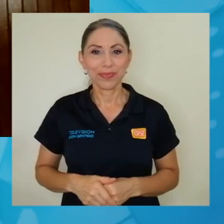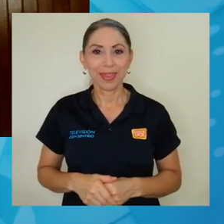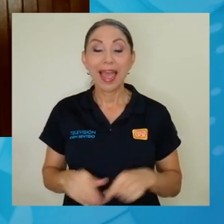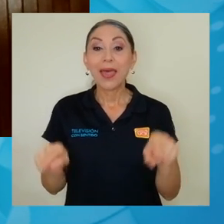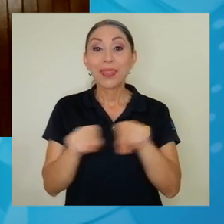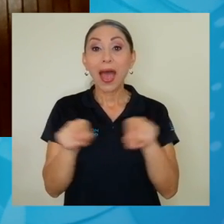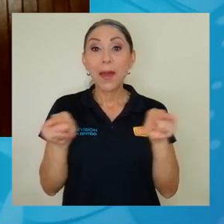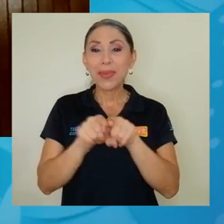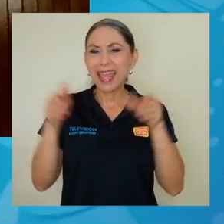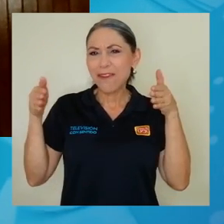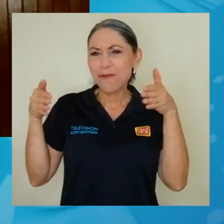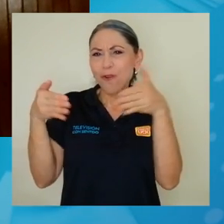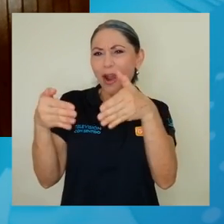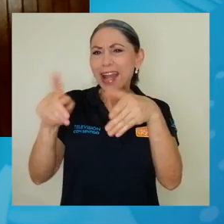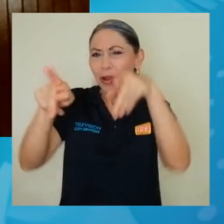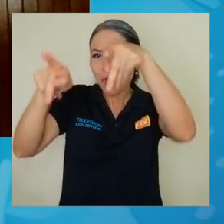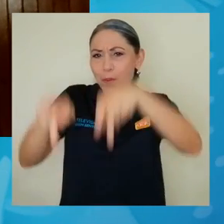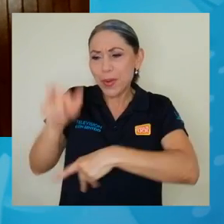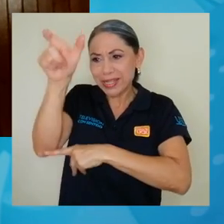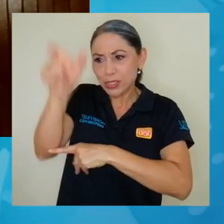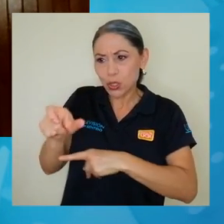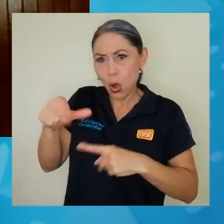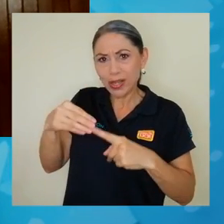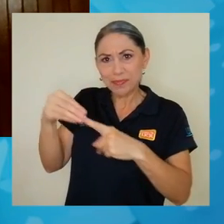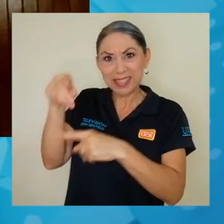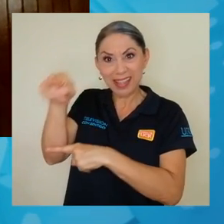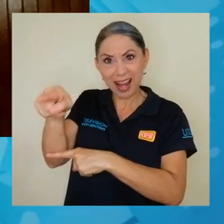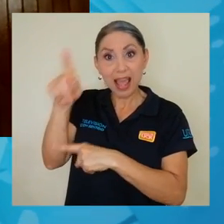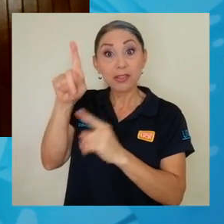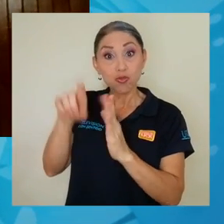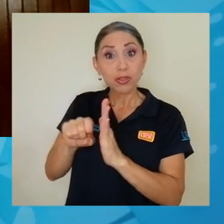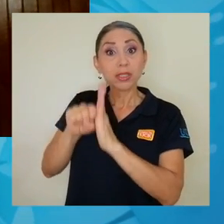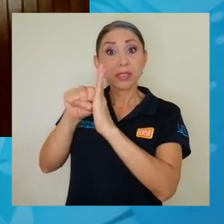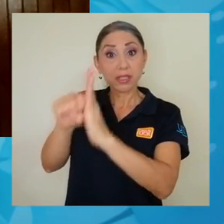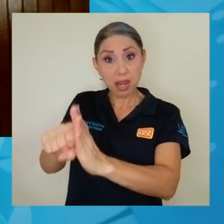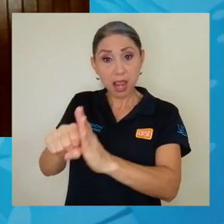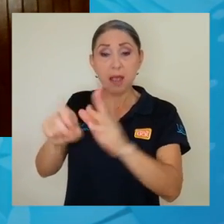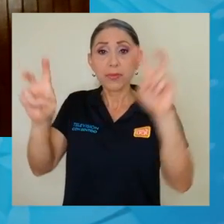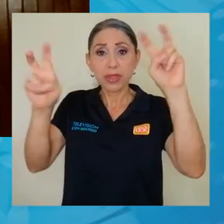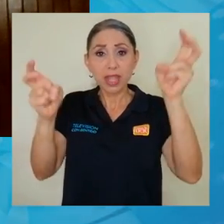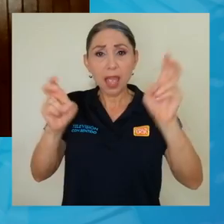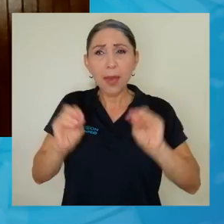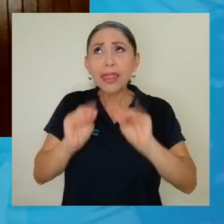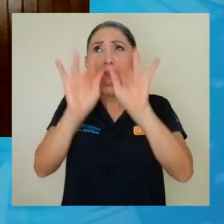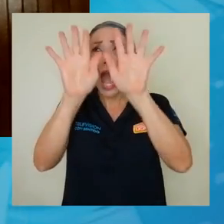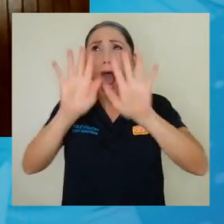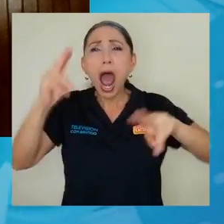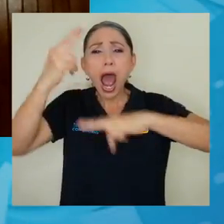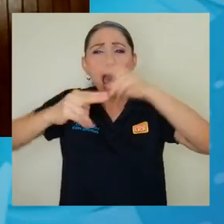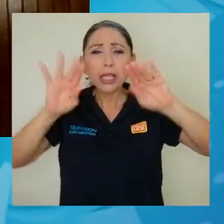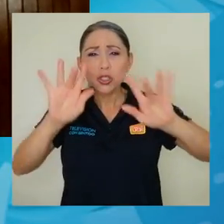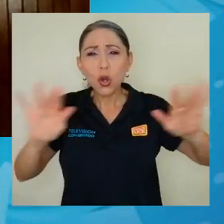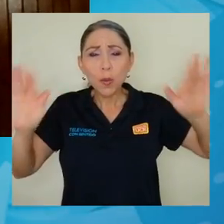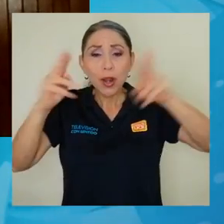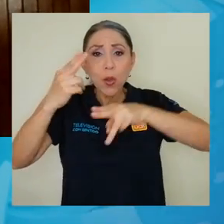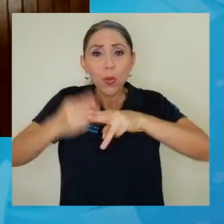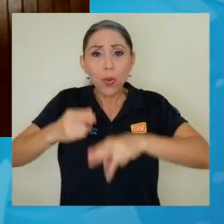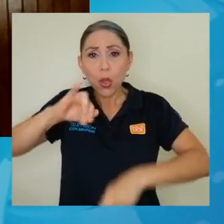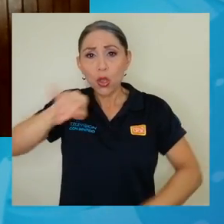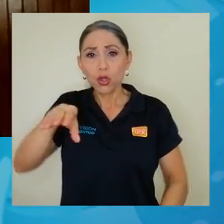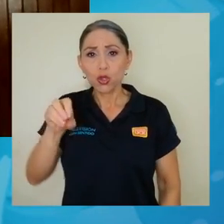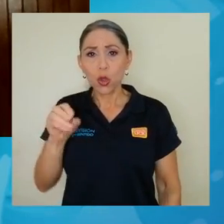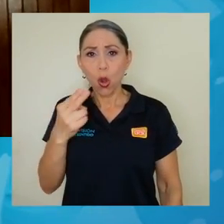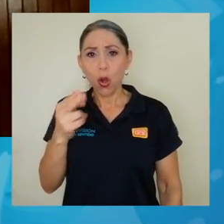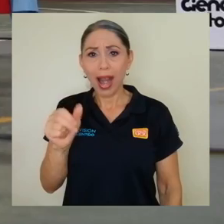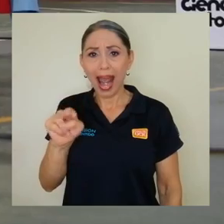nos hemos querido enfocar en un personaje en particular que es bastante emblemático en lo que son los temas de astronomía que se conoce como Johannes